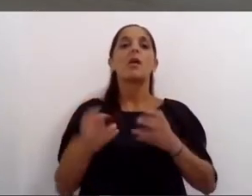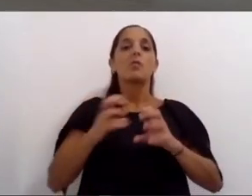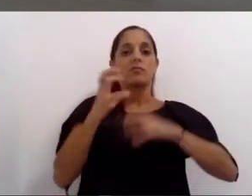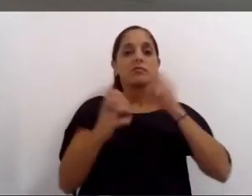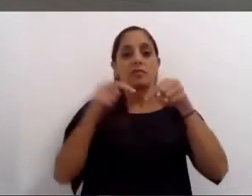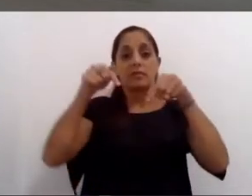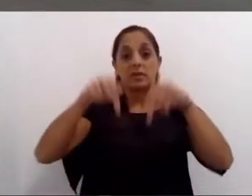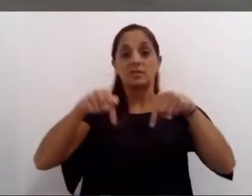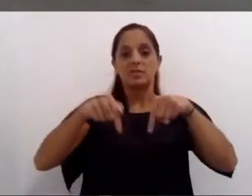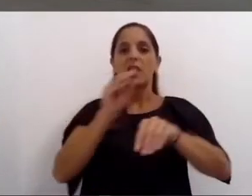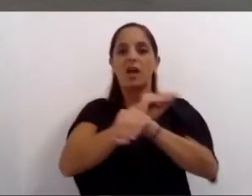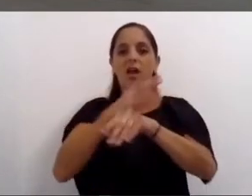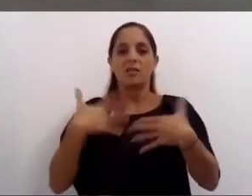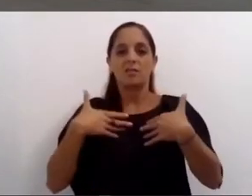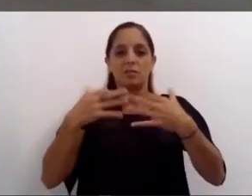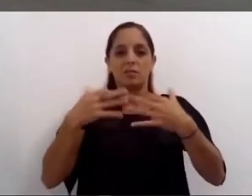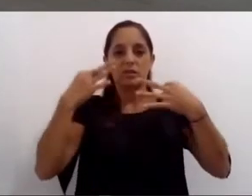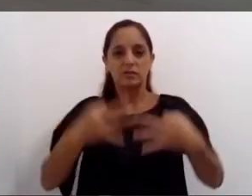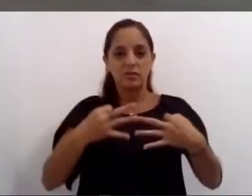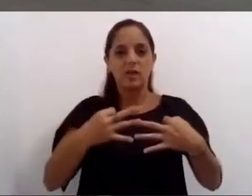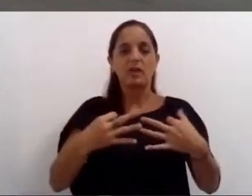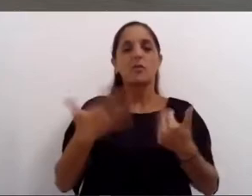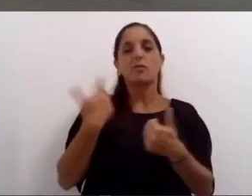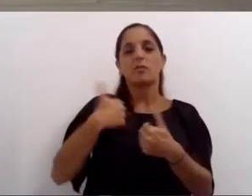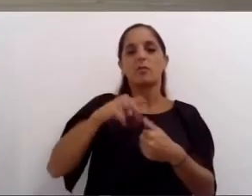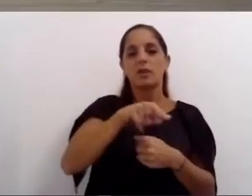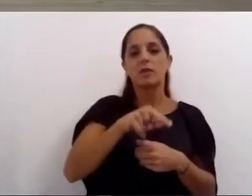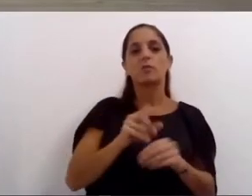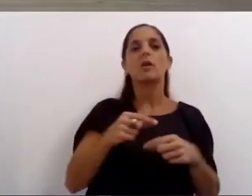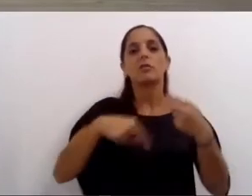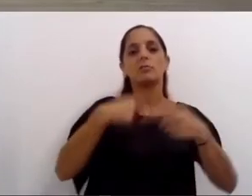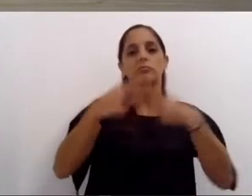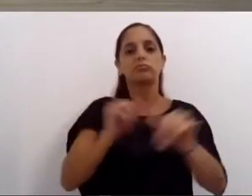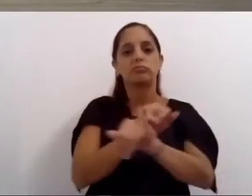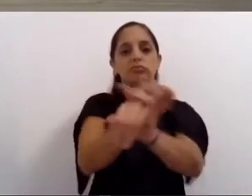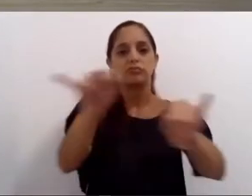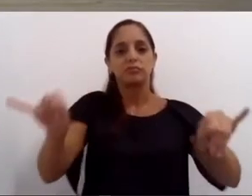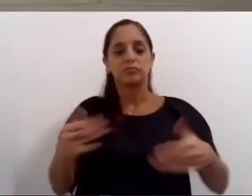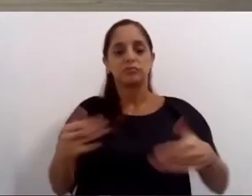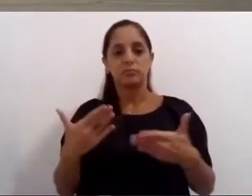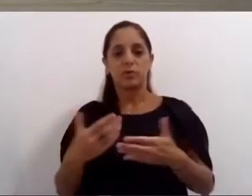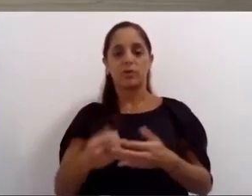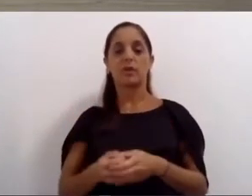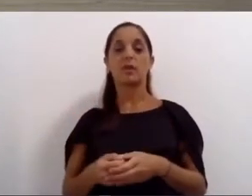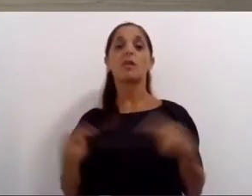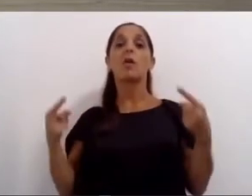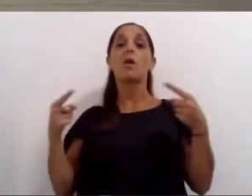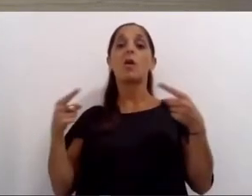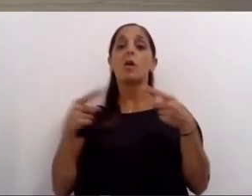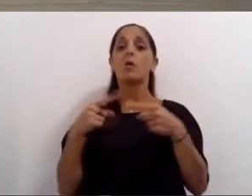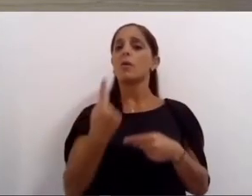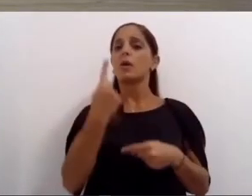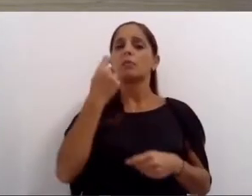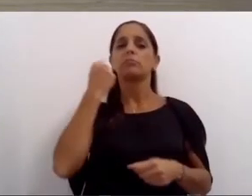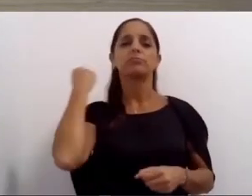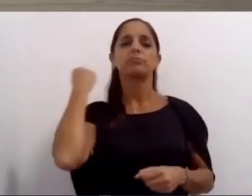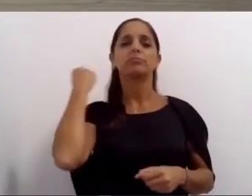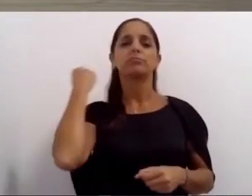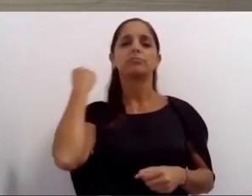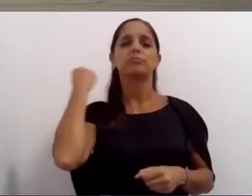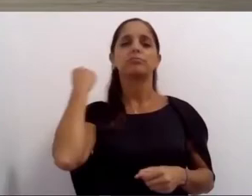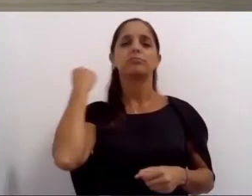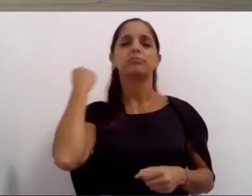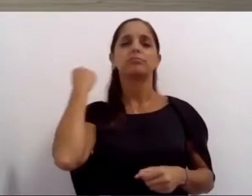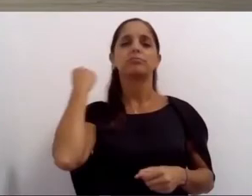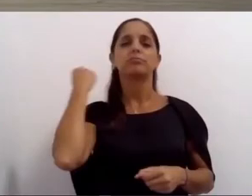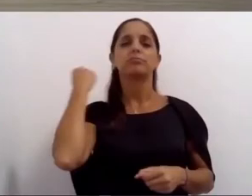alimentos sustentables en articulación con las industrias de su cadena de valor uno de los desafíos principales en este 2021 es recuperar